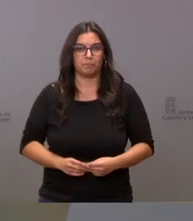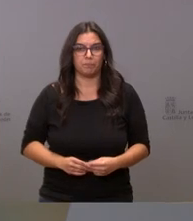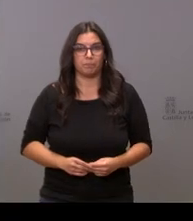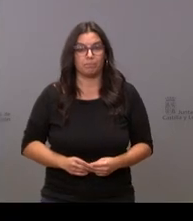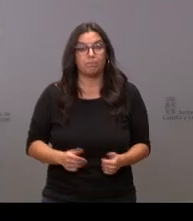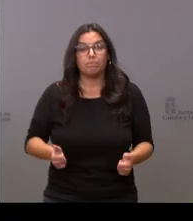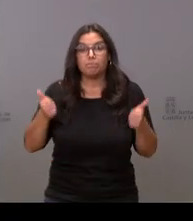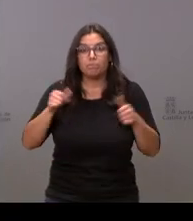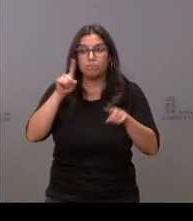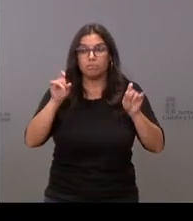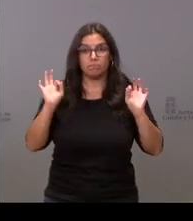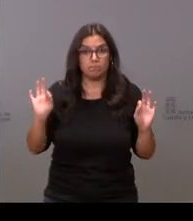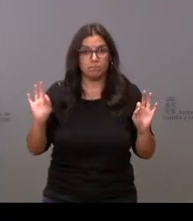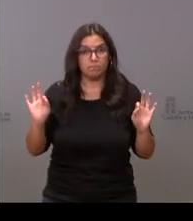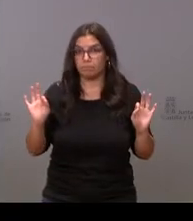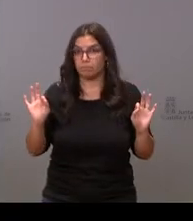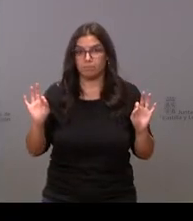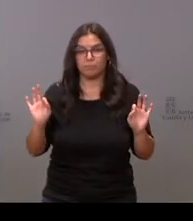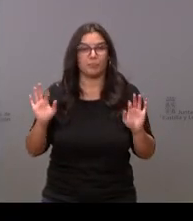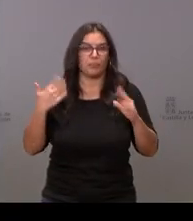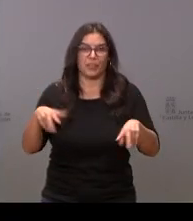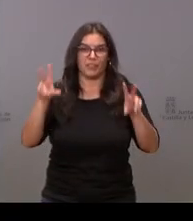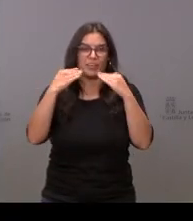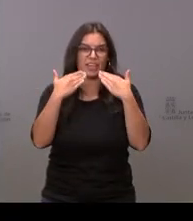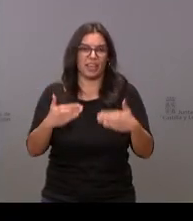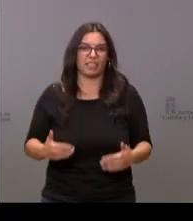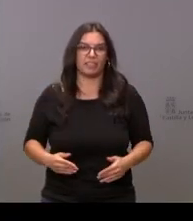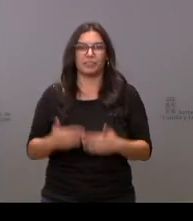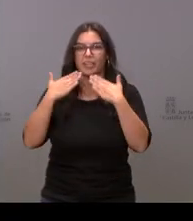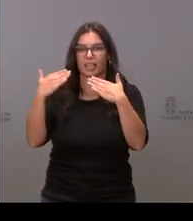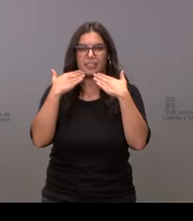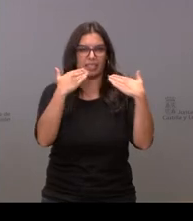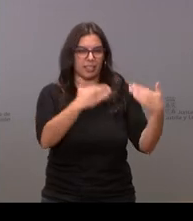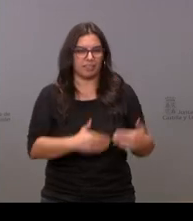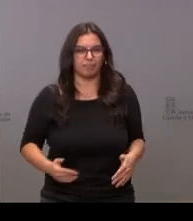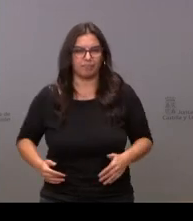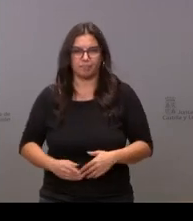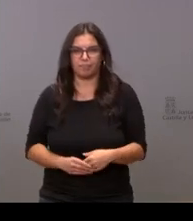¿Alguna pregunta más? Hemos llegado al final gracias Muchas gracias Muchas gracias